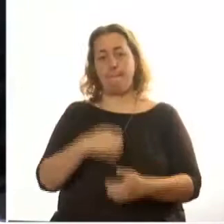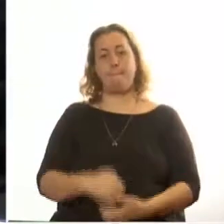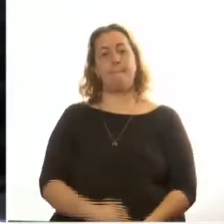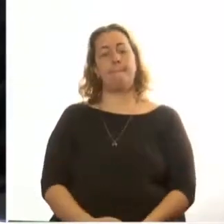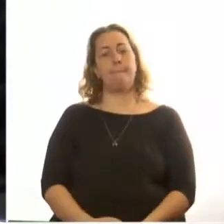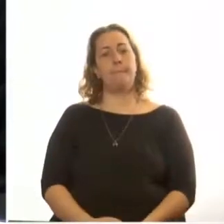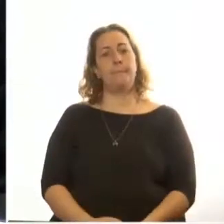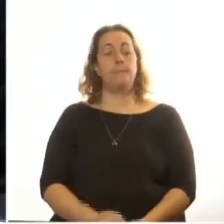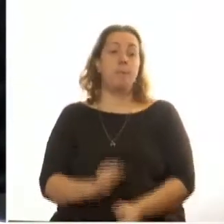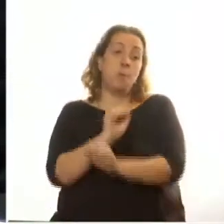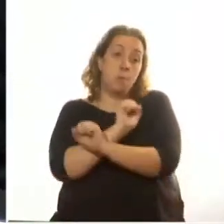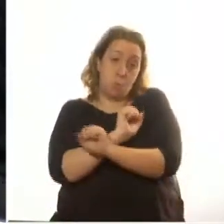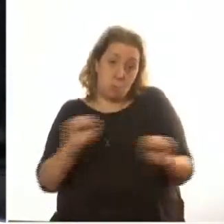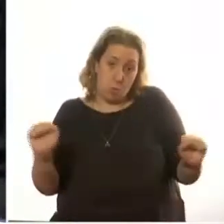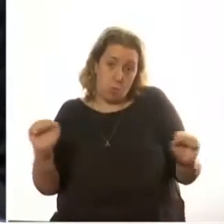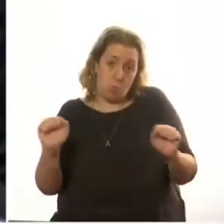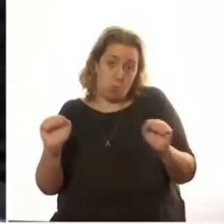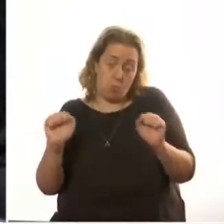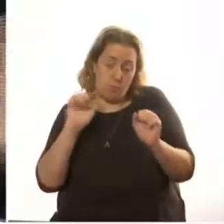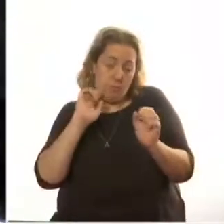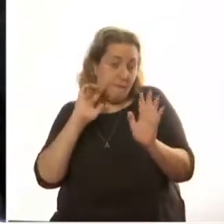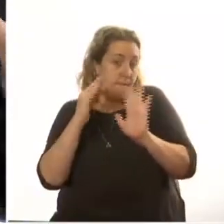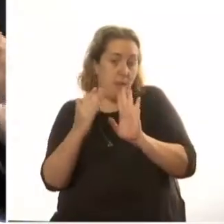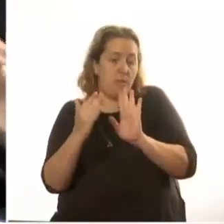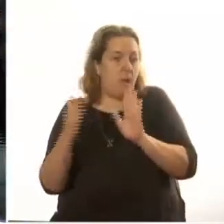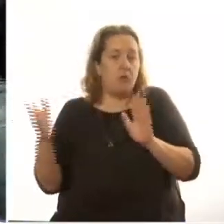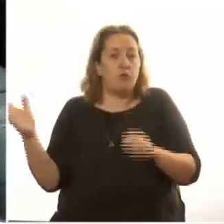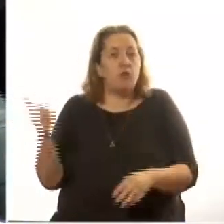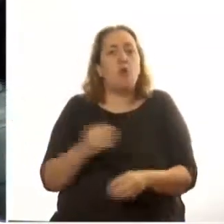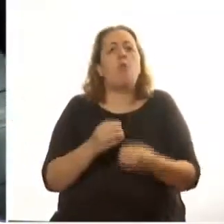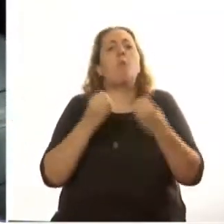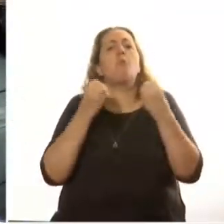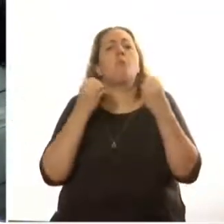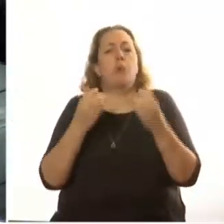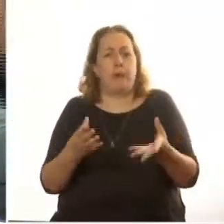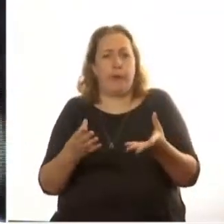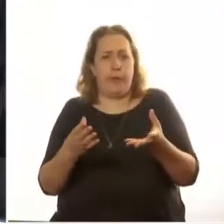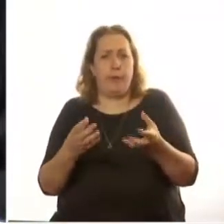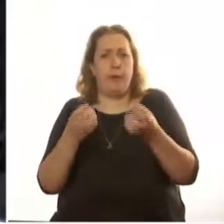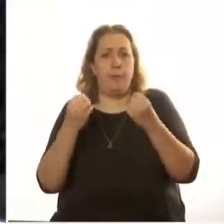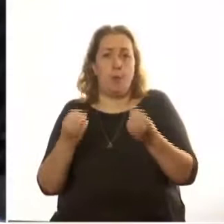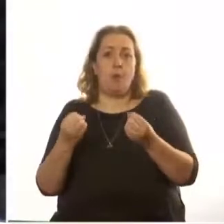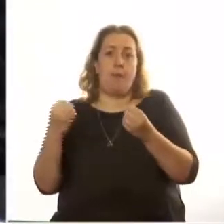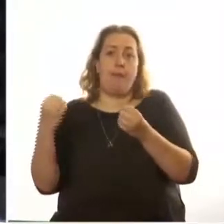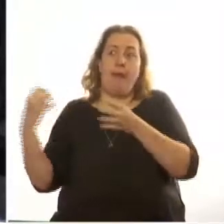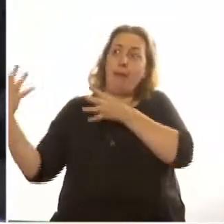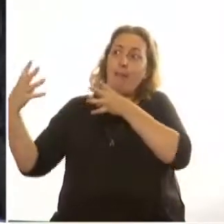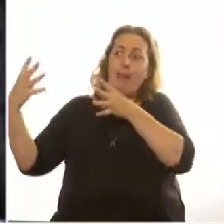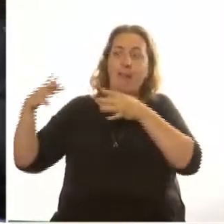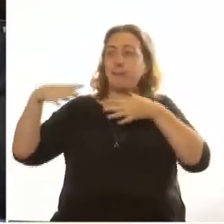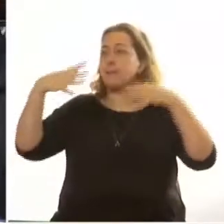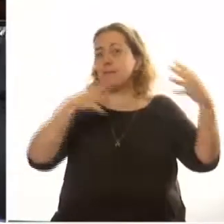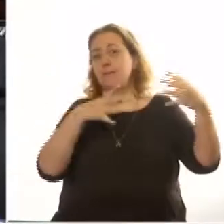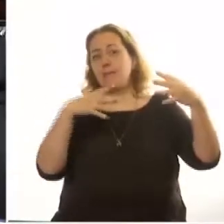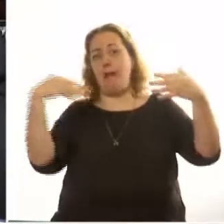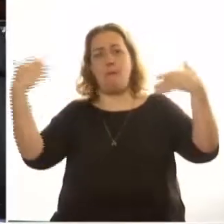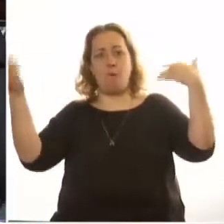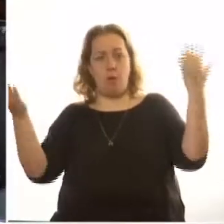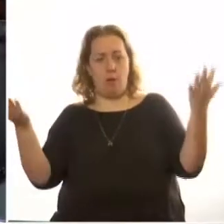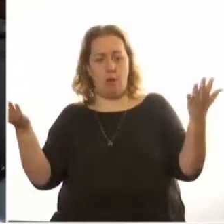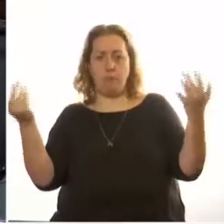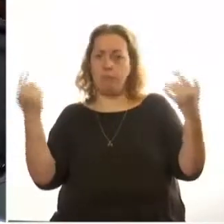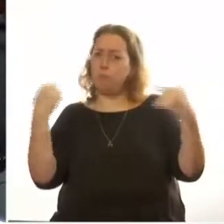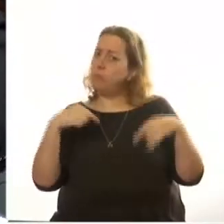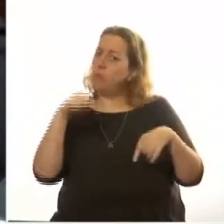Se ha podido enfrentar todo esto porque los ataques venían desde fuera, pero hoy enfrentamos un problema mucho mayor